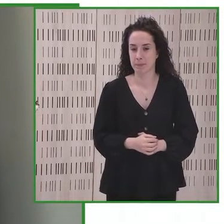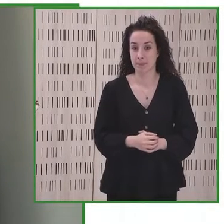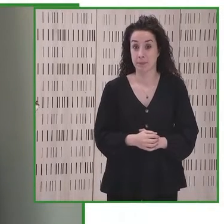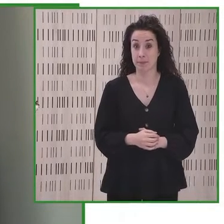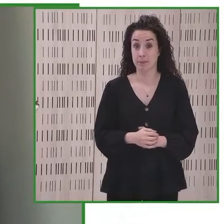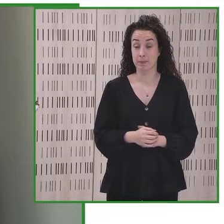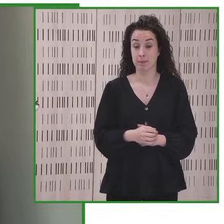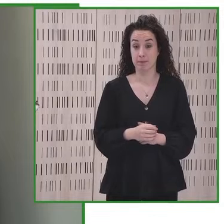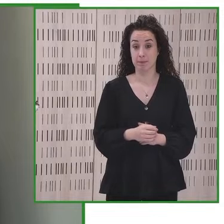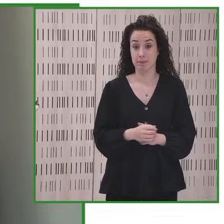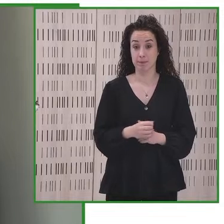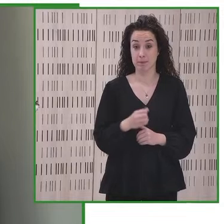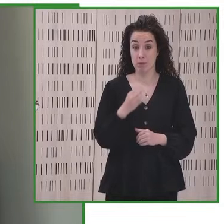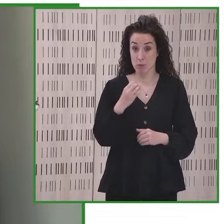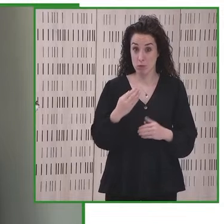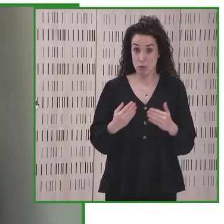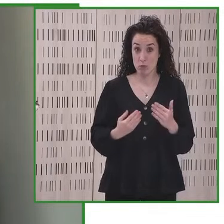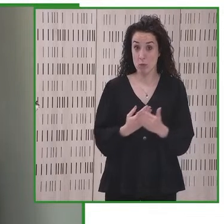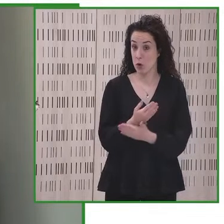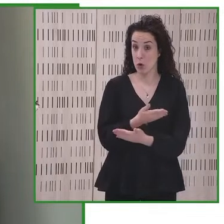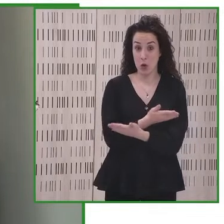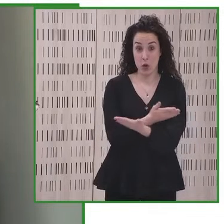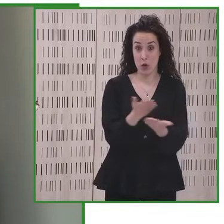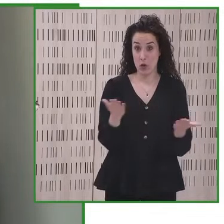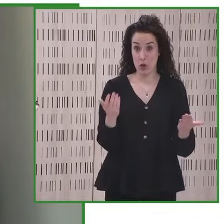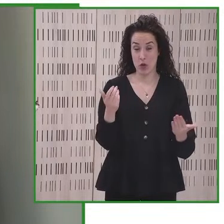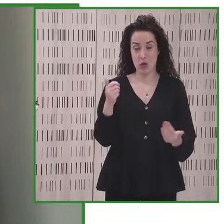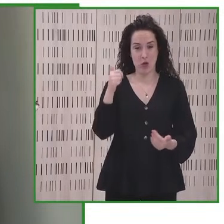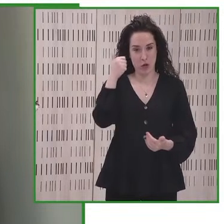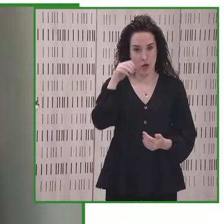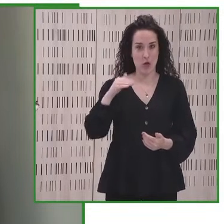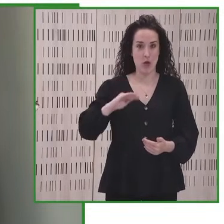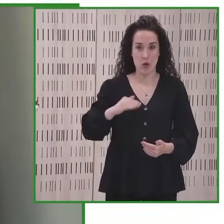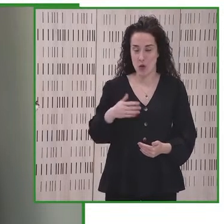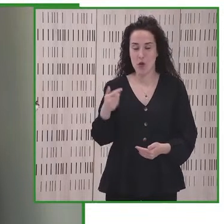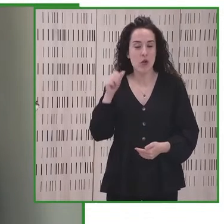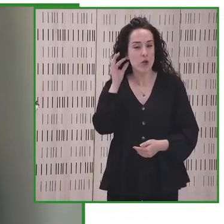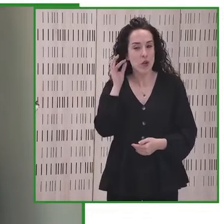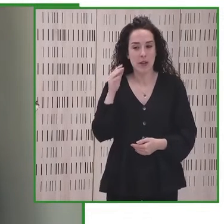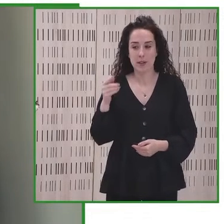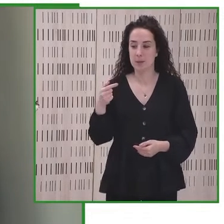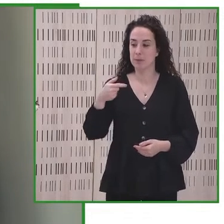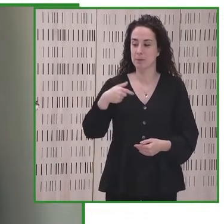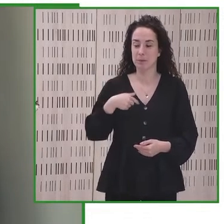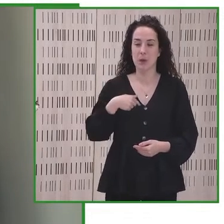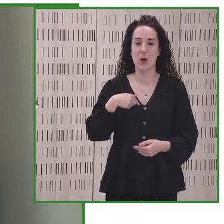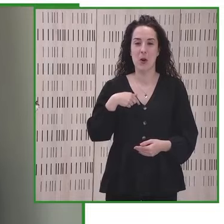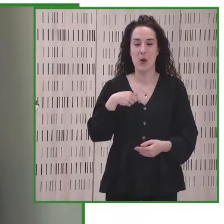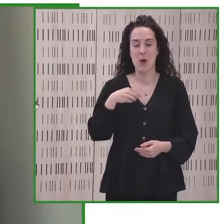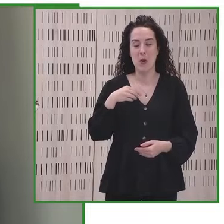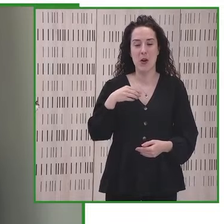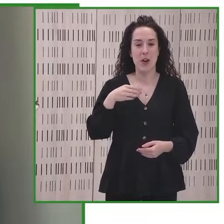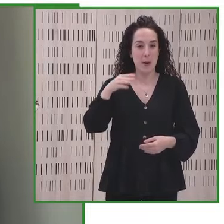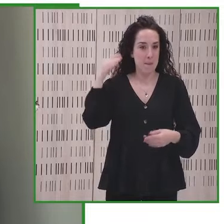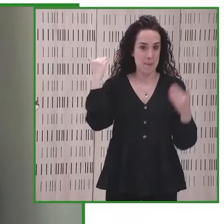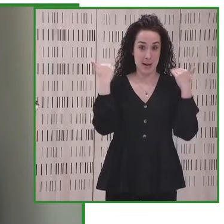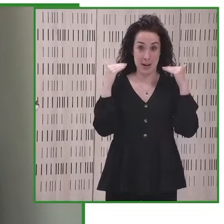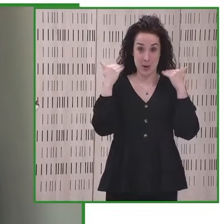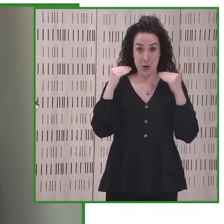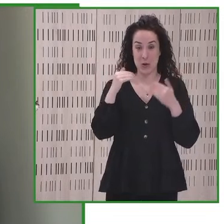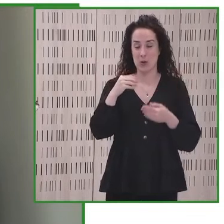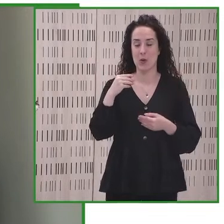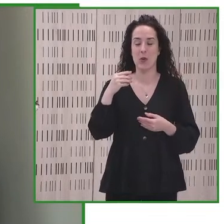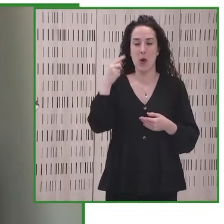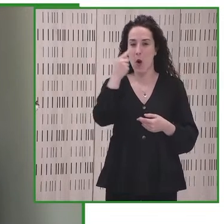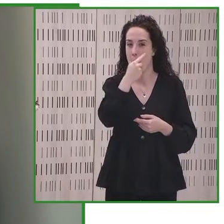buenos días a todos y a todas soy Catarina Sayé tengo el pelo corto, café, ojos verdes, uso anteojos y